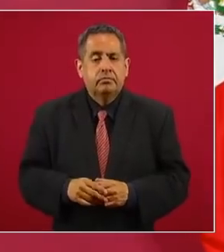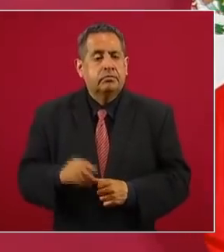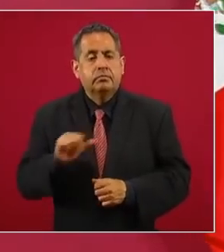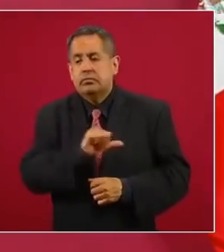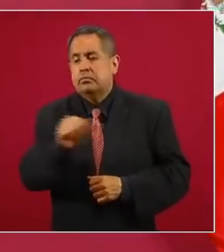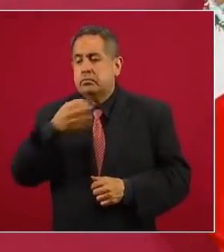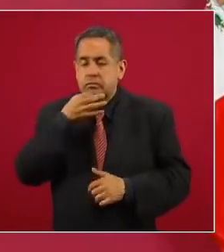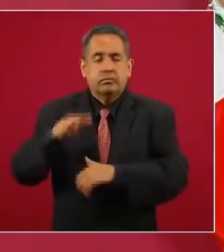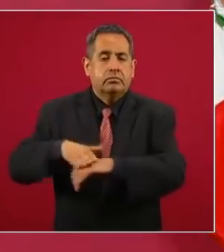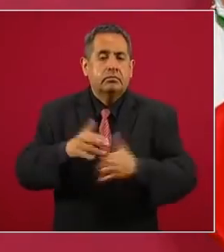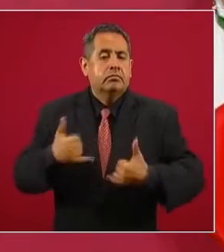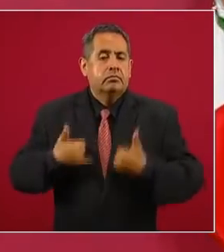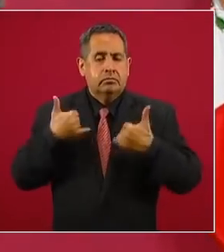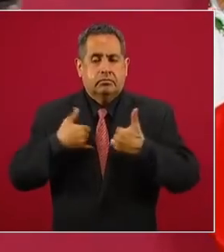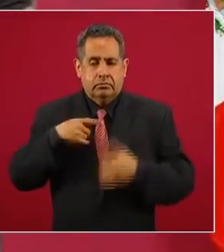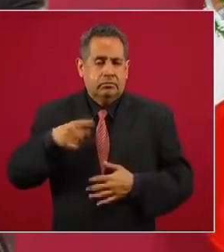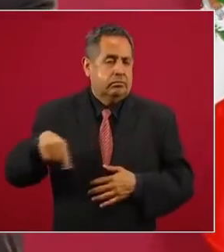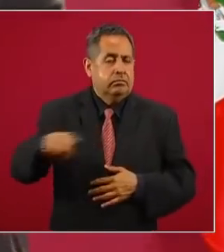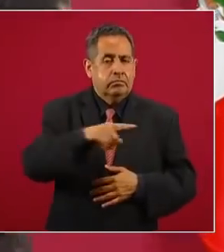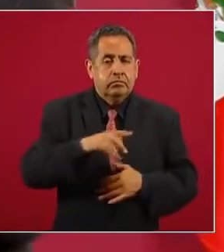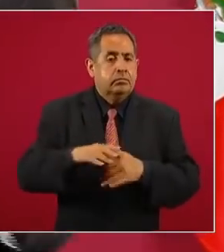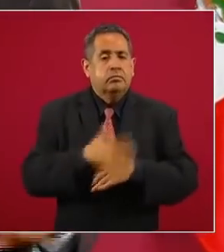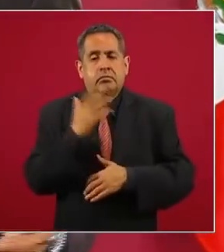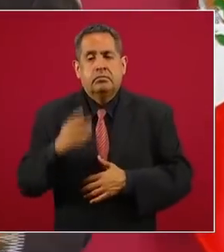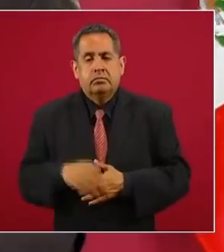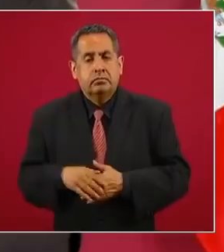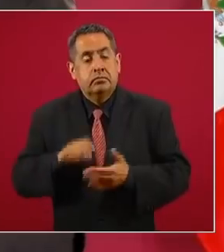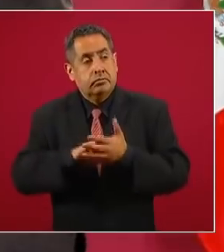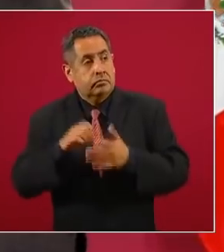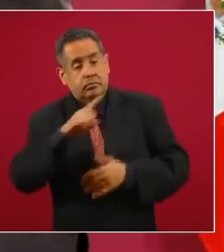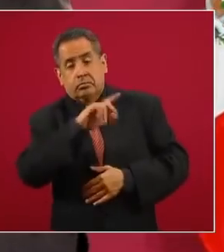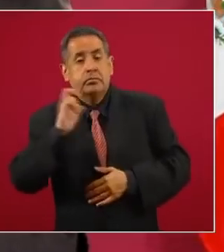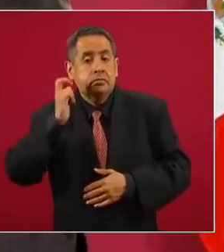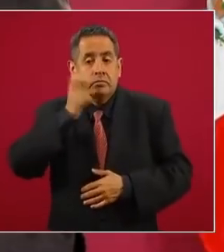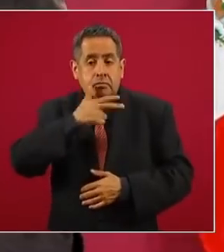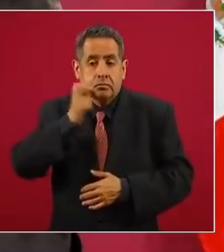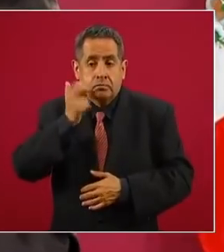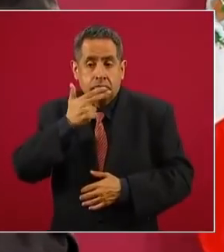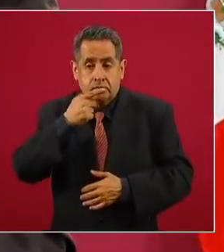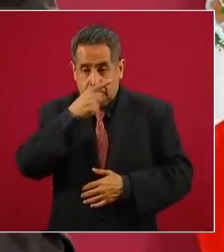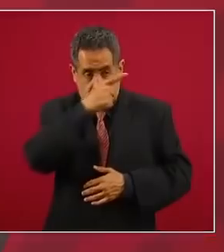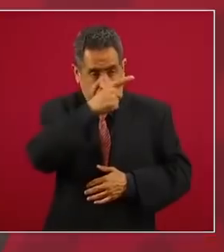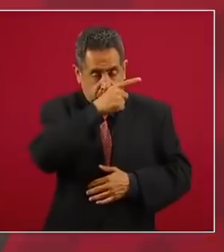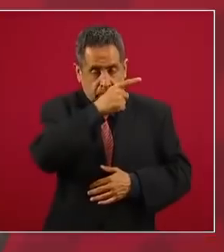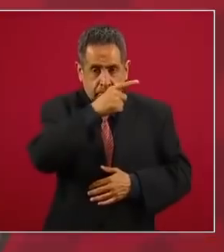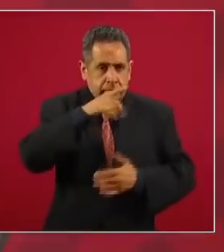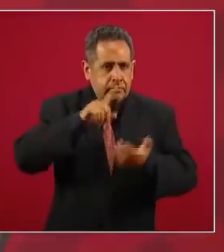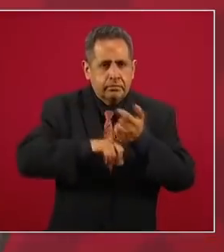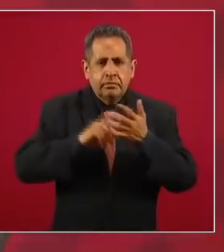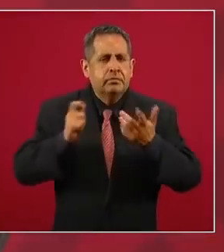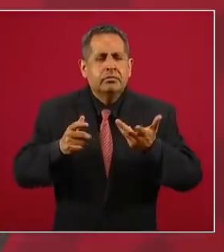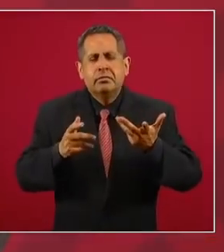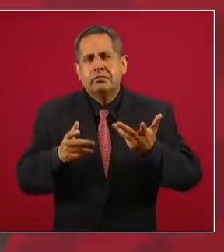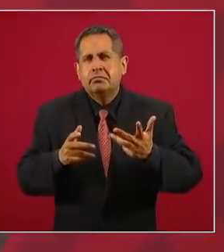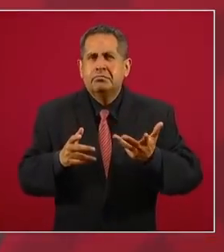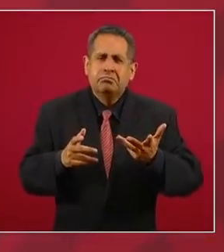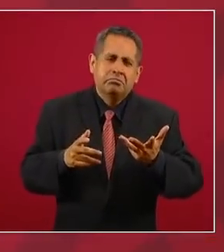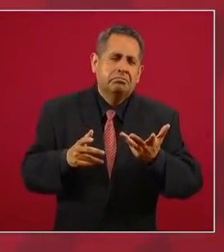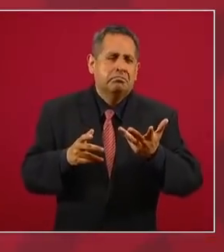jóvenes, porque en el caso de Chihuahua ha habido una